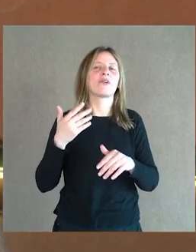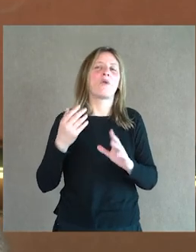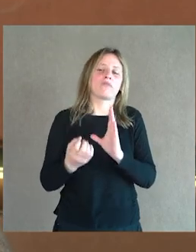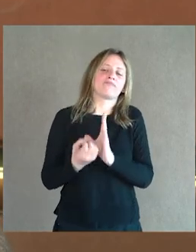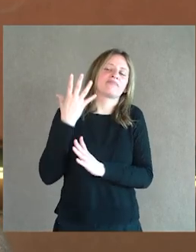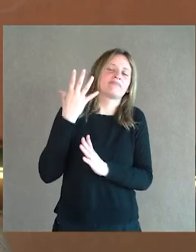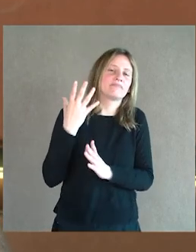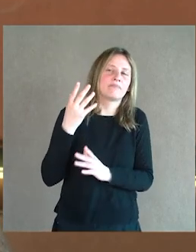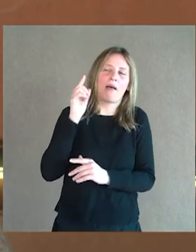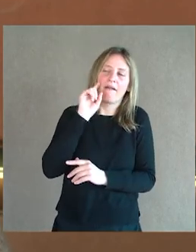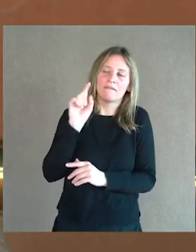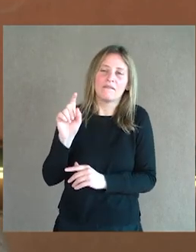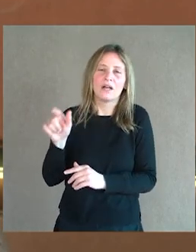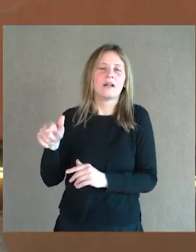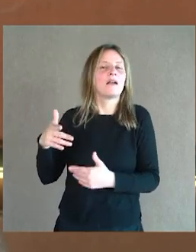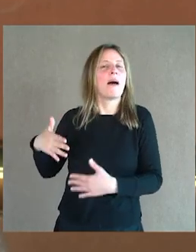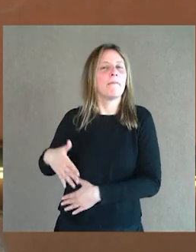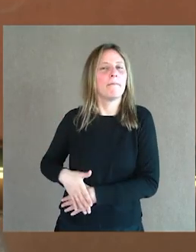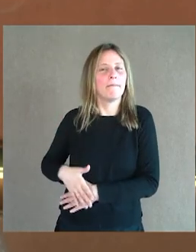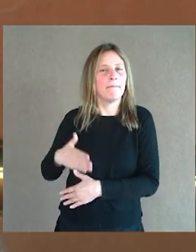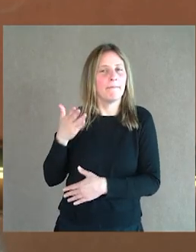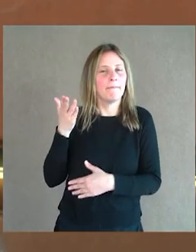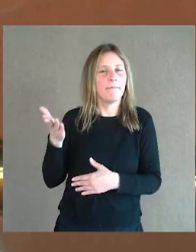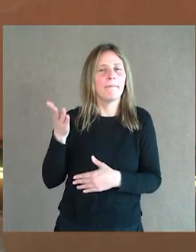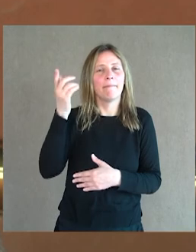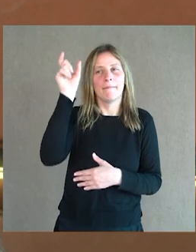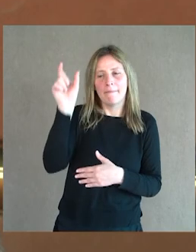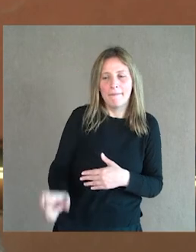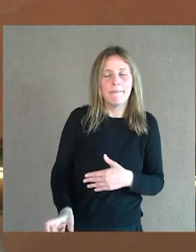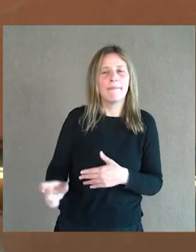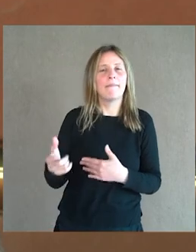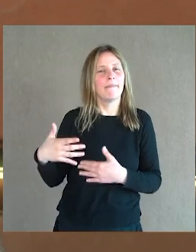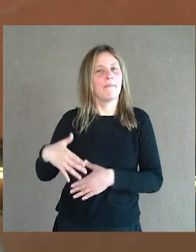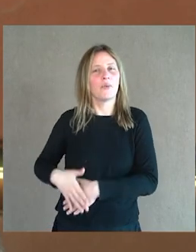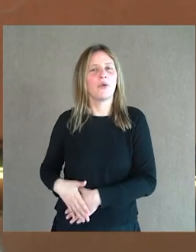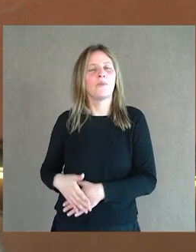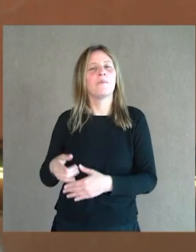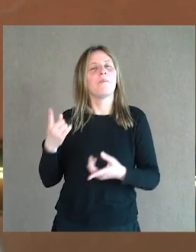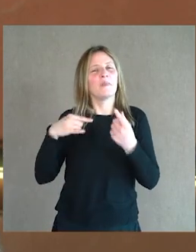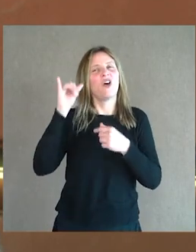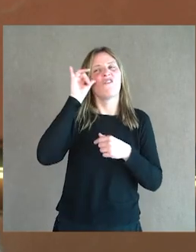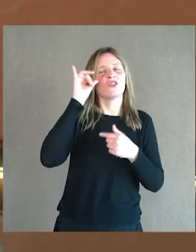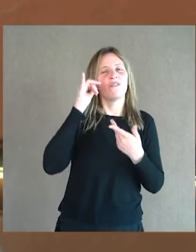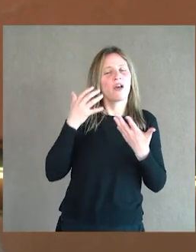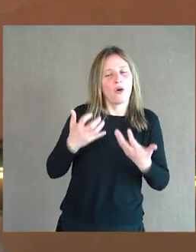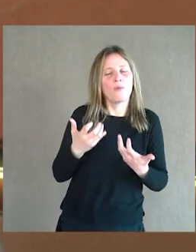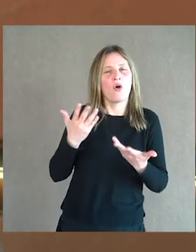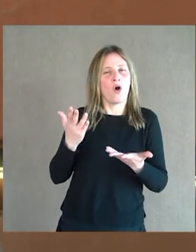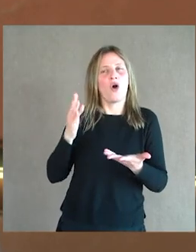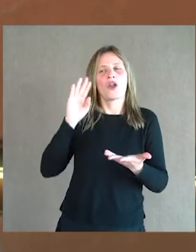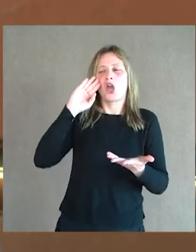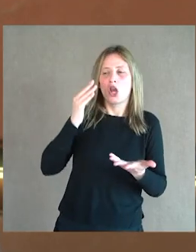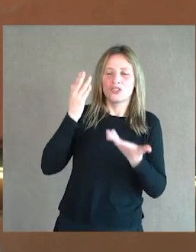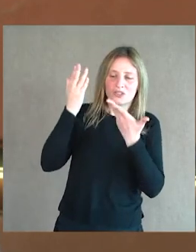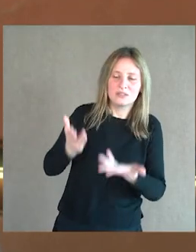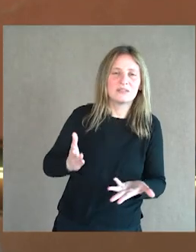como con inspiración en la persona misma de Napoleón Bonaparte, lo que nos queda es esa idea,